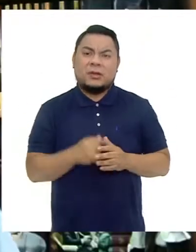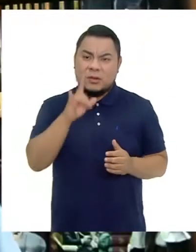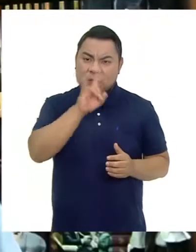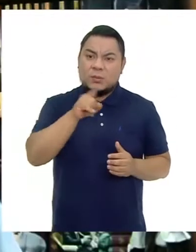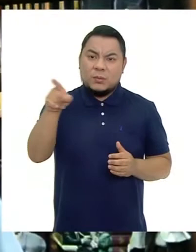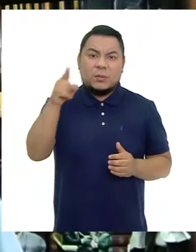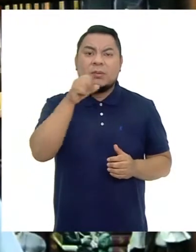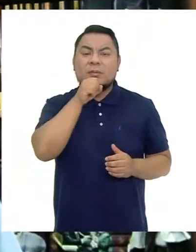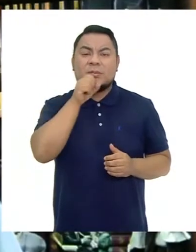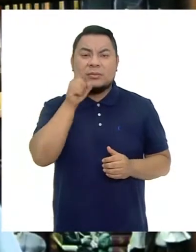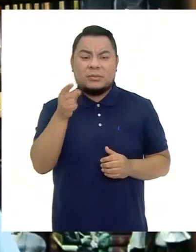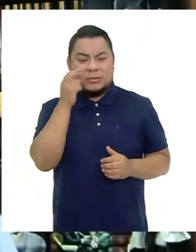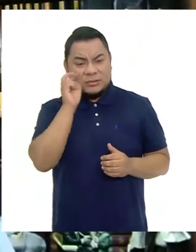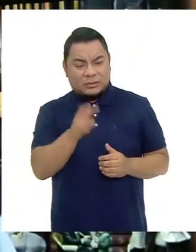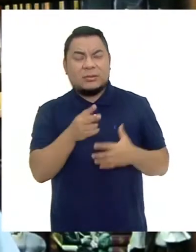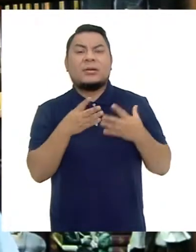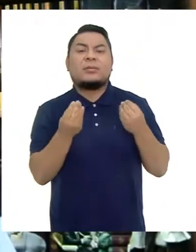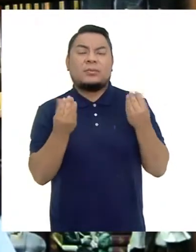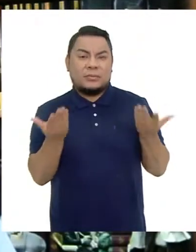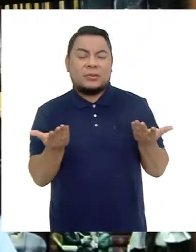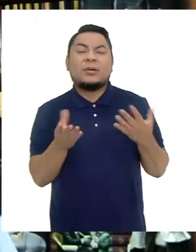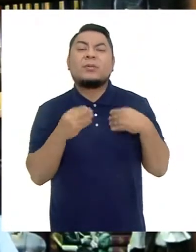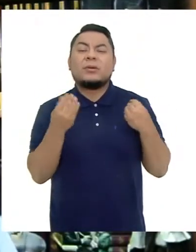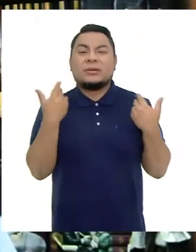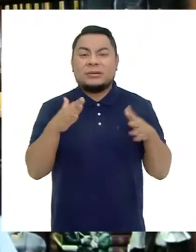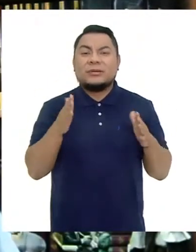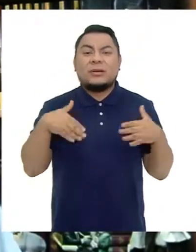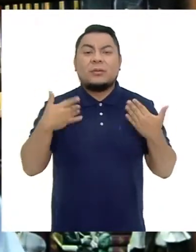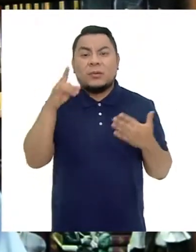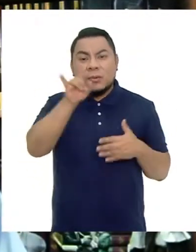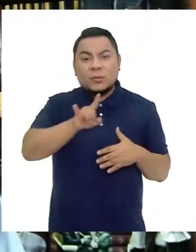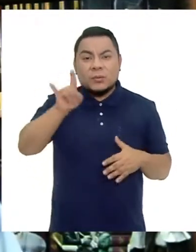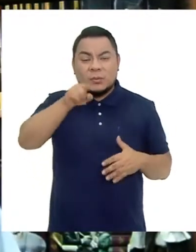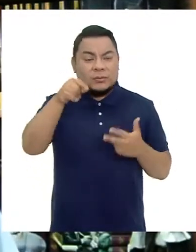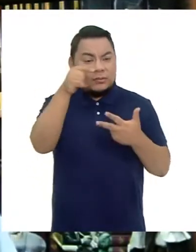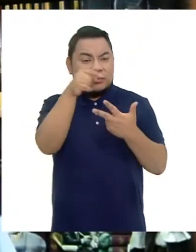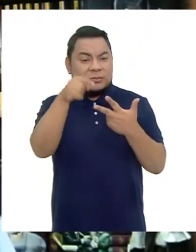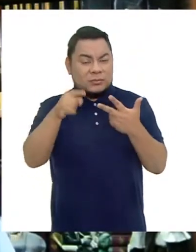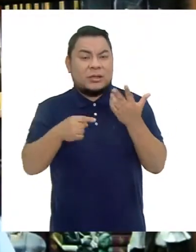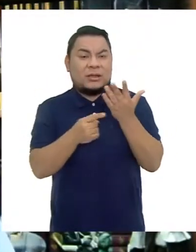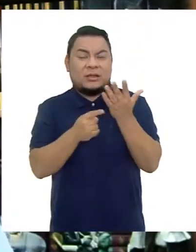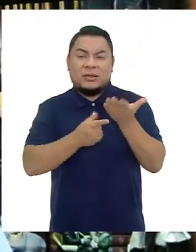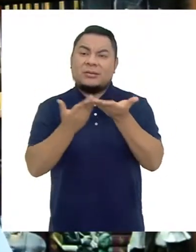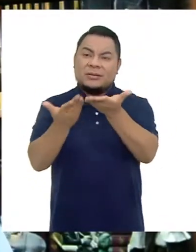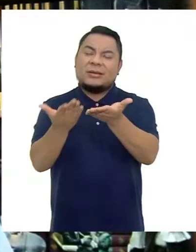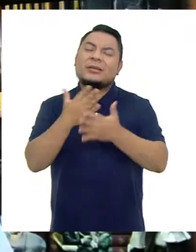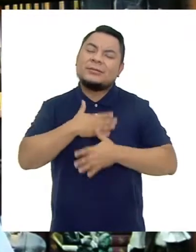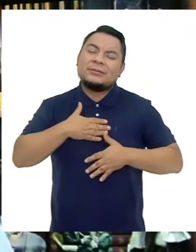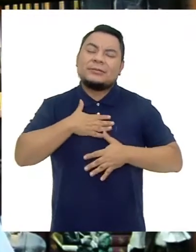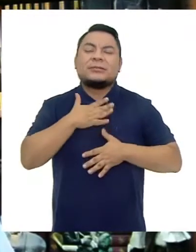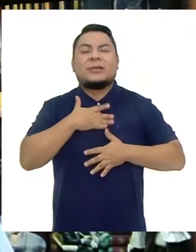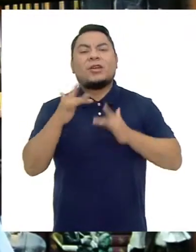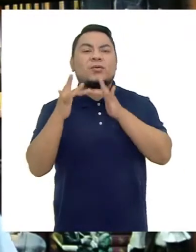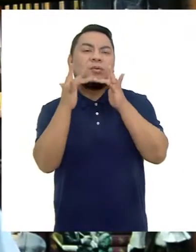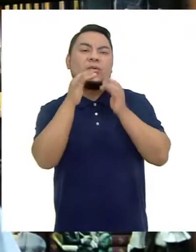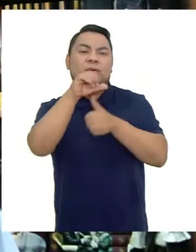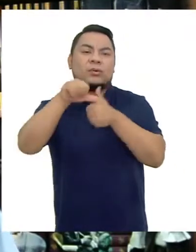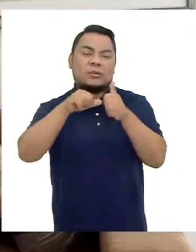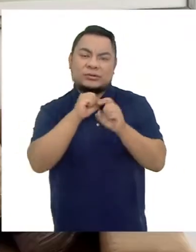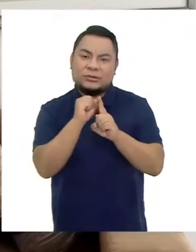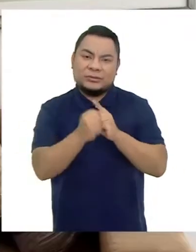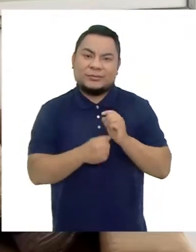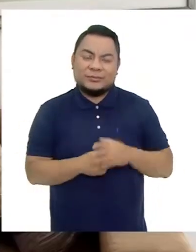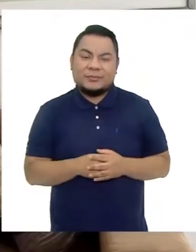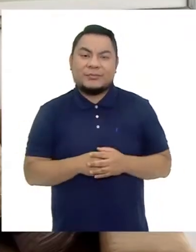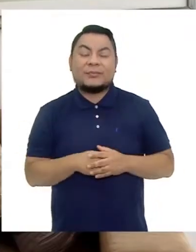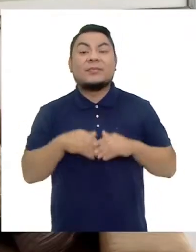Nos encontramos ahí A veces muchos Porque ya se puede hacer uso De estas herramientas tecnológicas Que nos sirven Para mantener un mejor contacto social